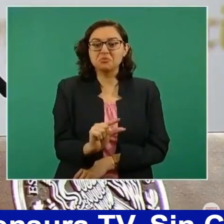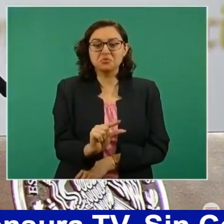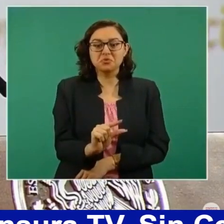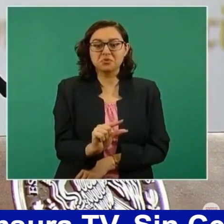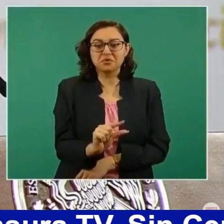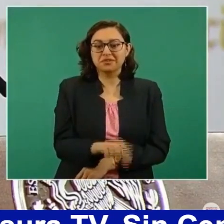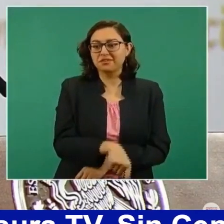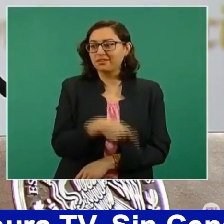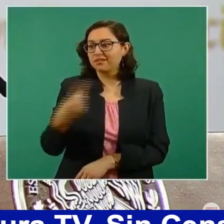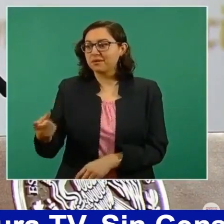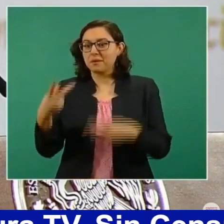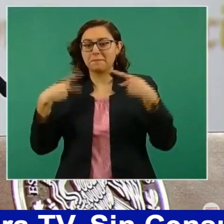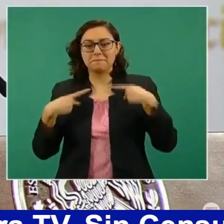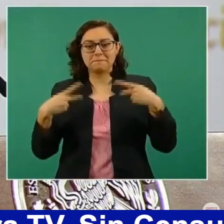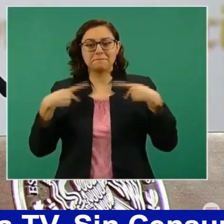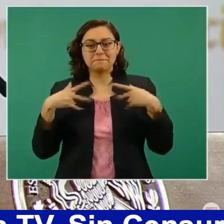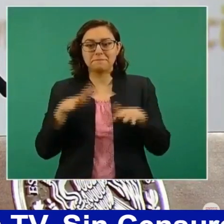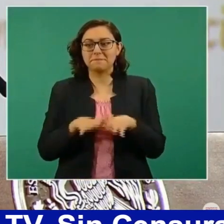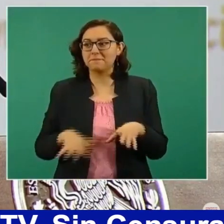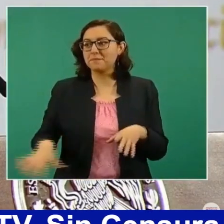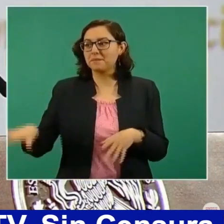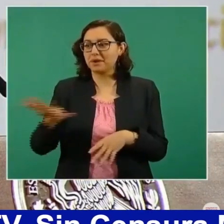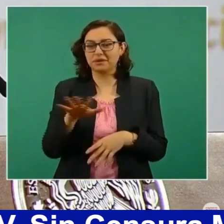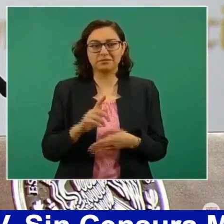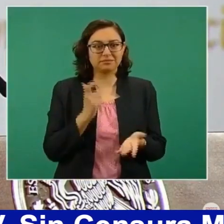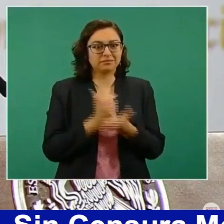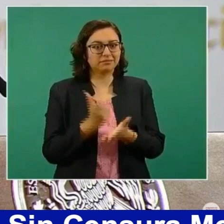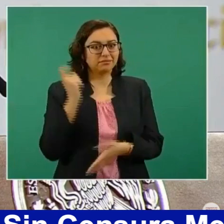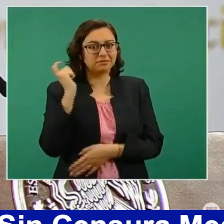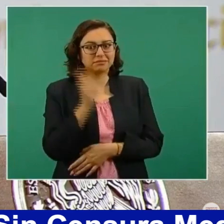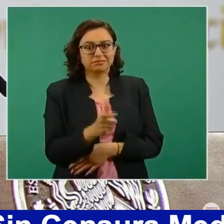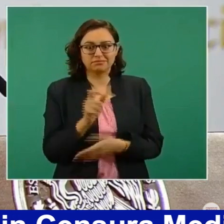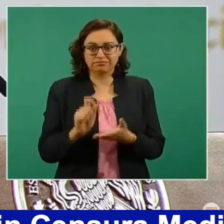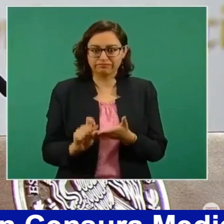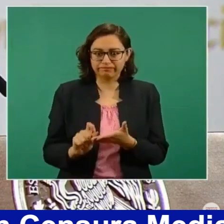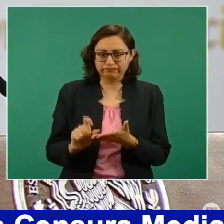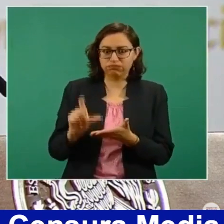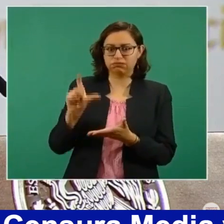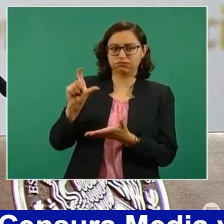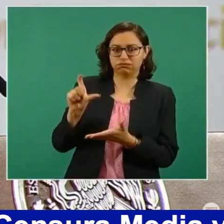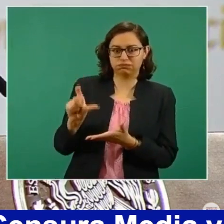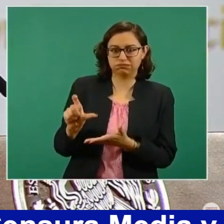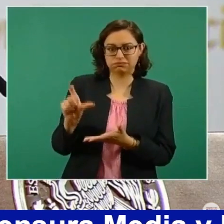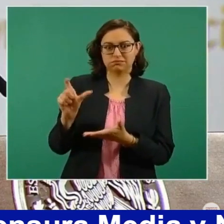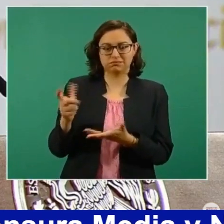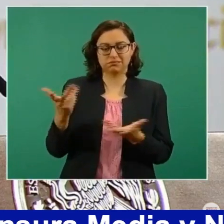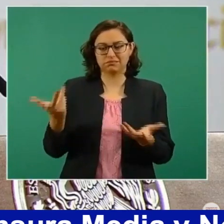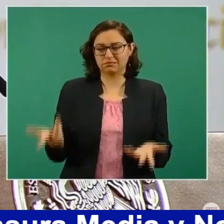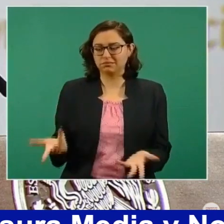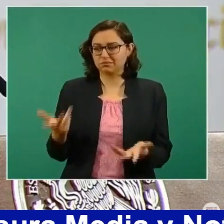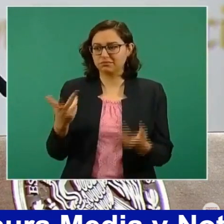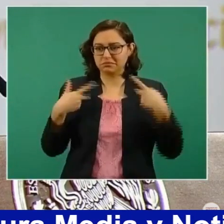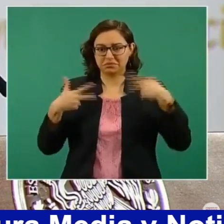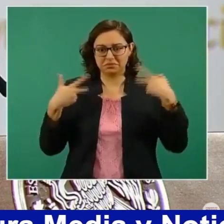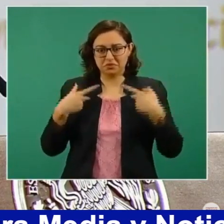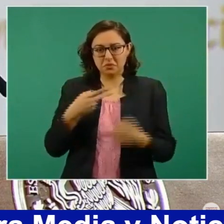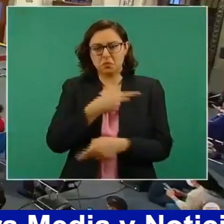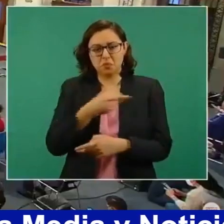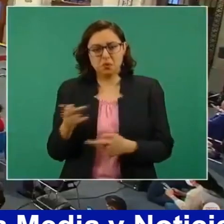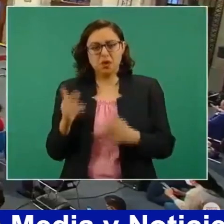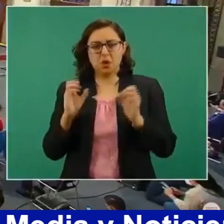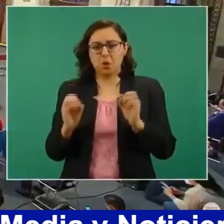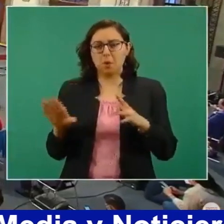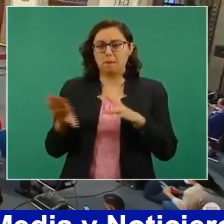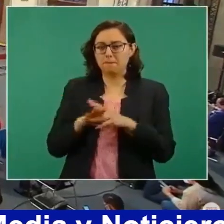pagaba una familia de clase popular o de clase media por